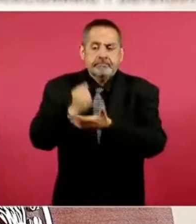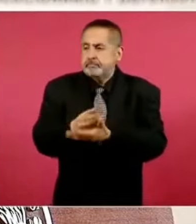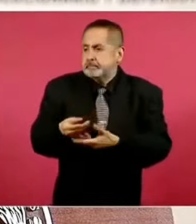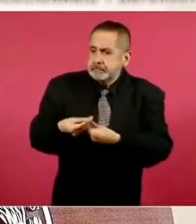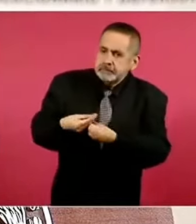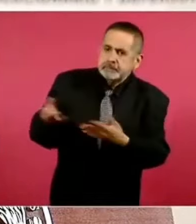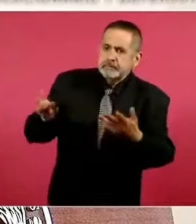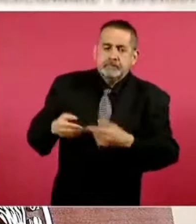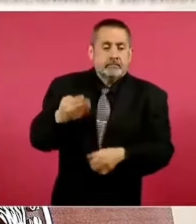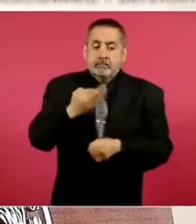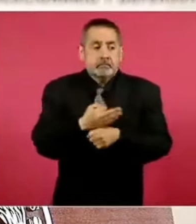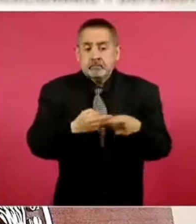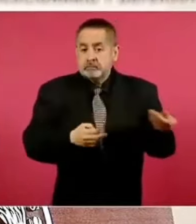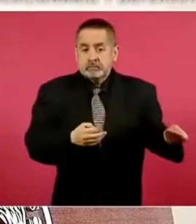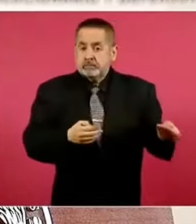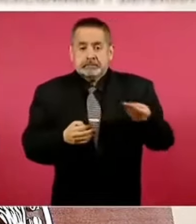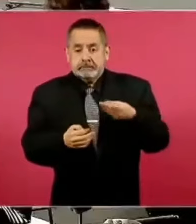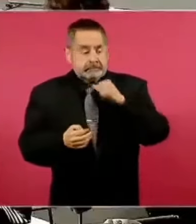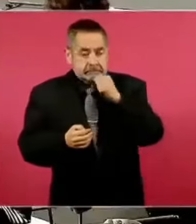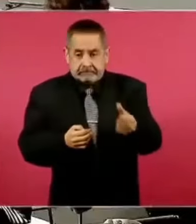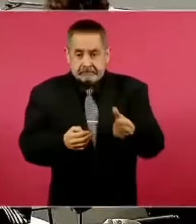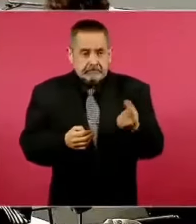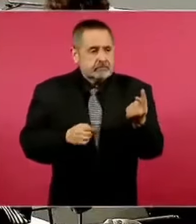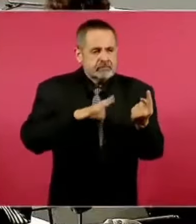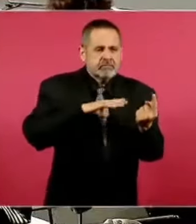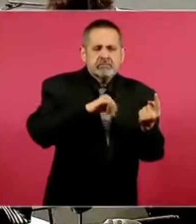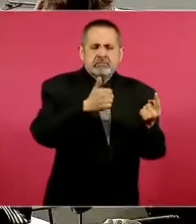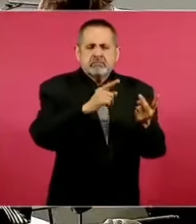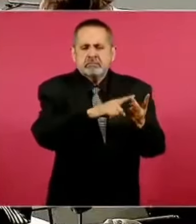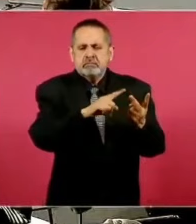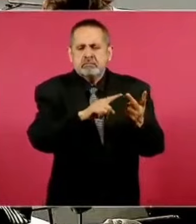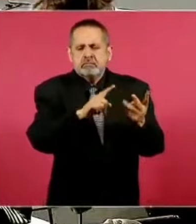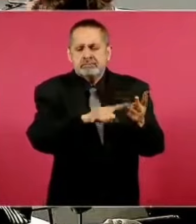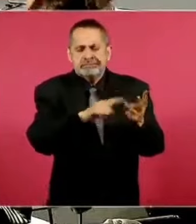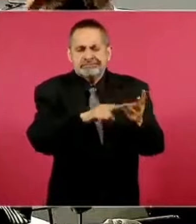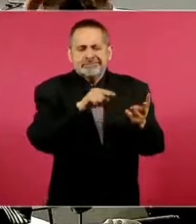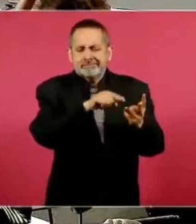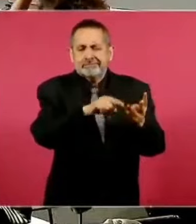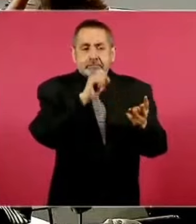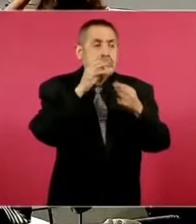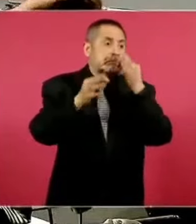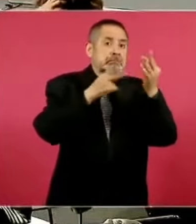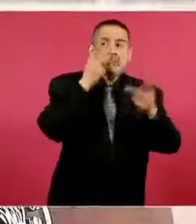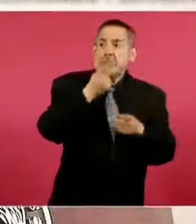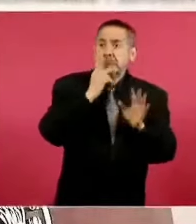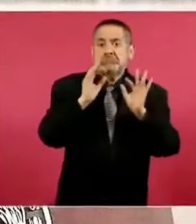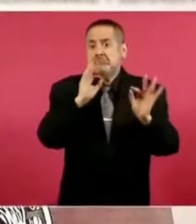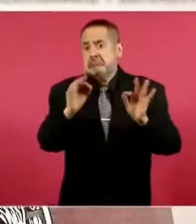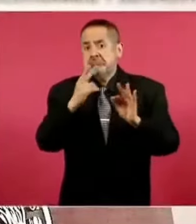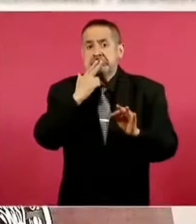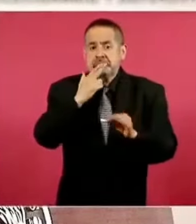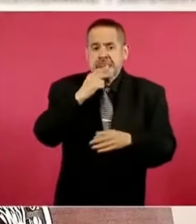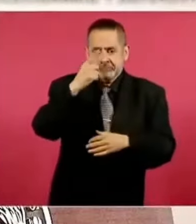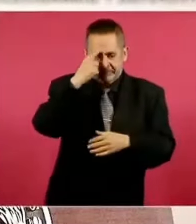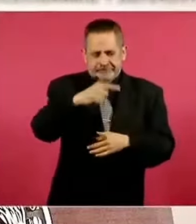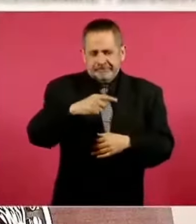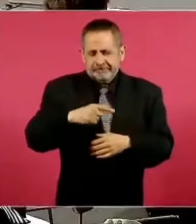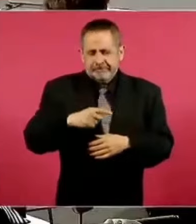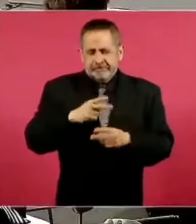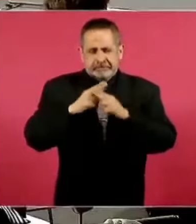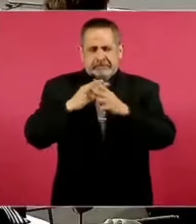dosier, ni de este ni de otro, que también tiene mucho posicionamiento mediático para la fibrosis quística.